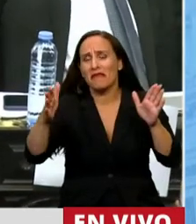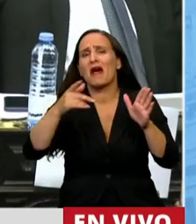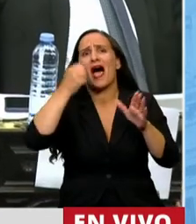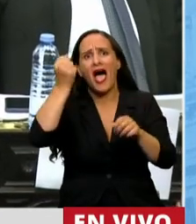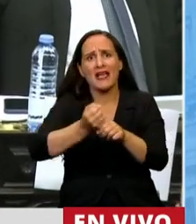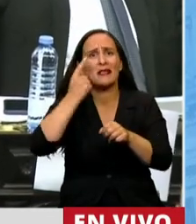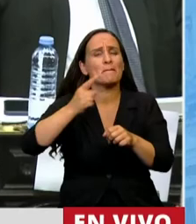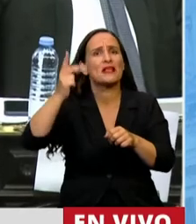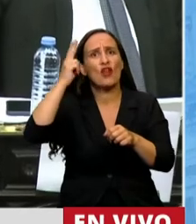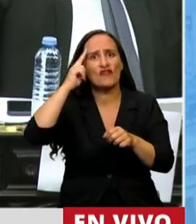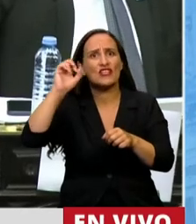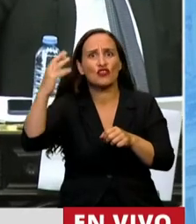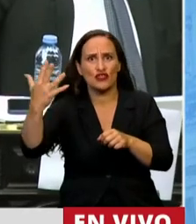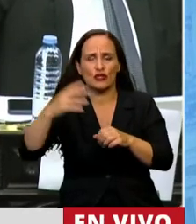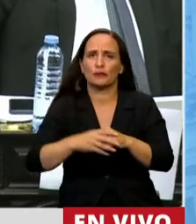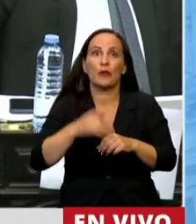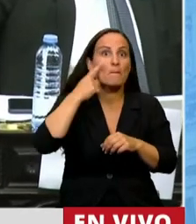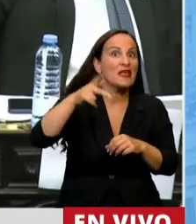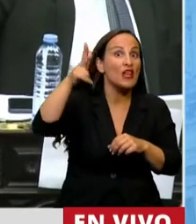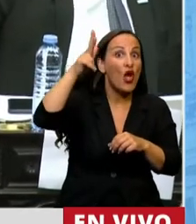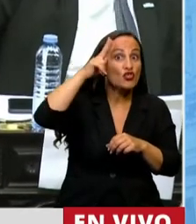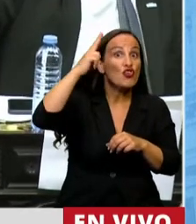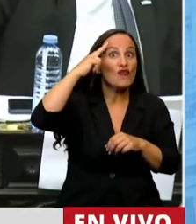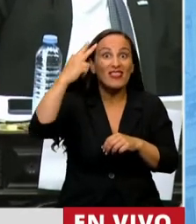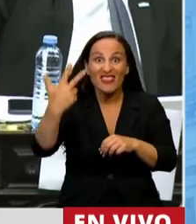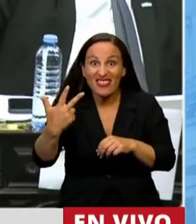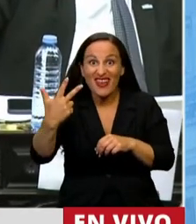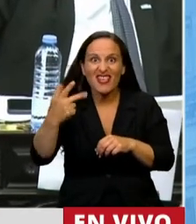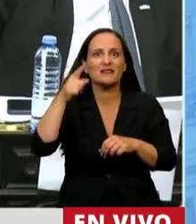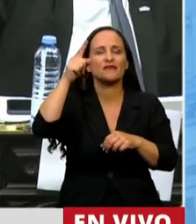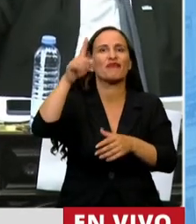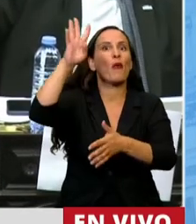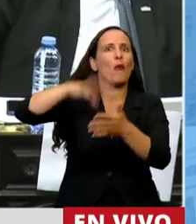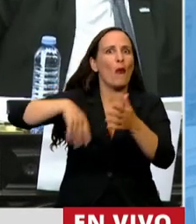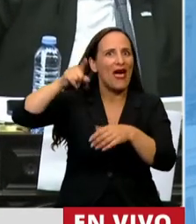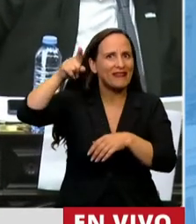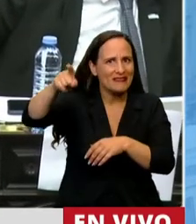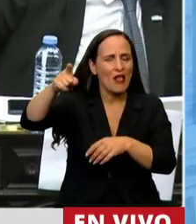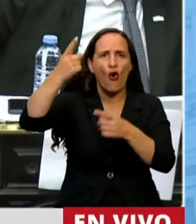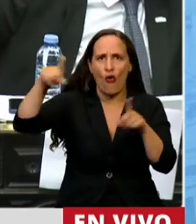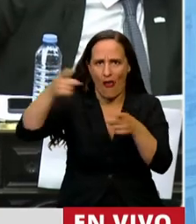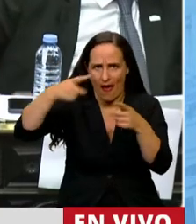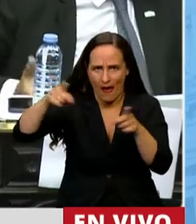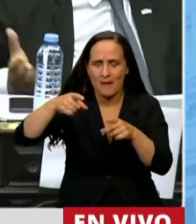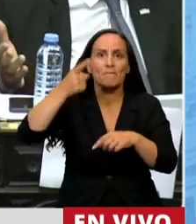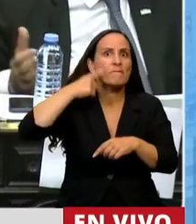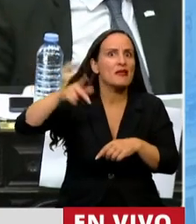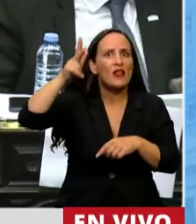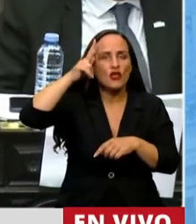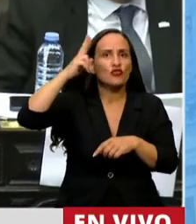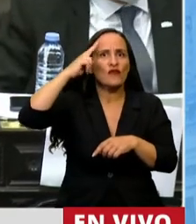En 1893 se presenta en el Liceo de Barcelona. Y en 1894